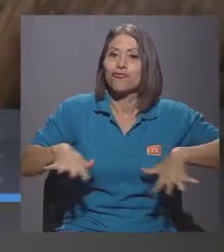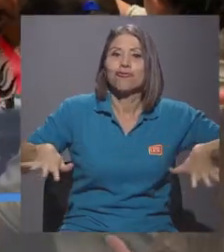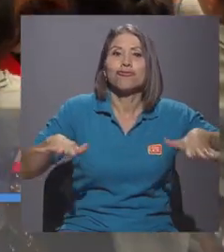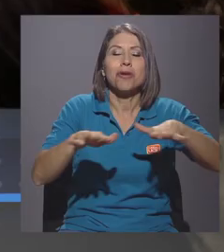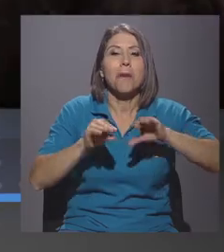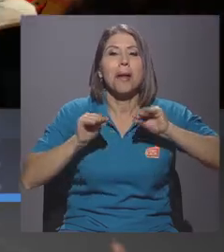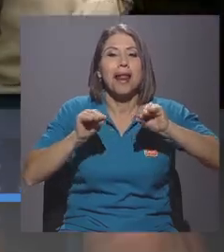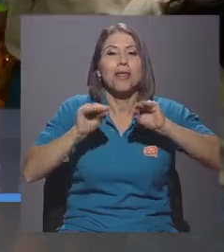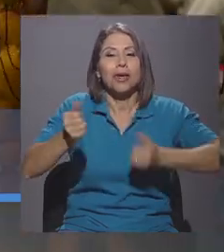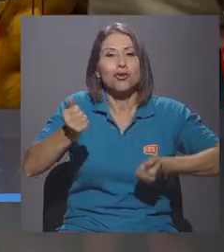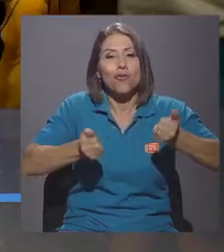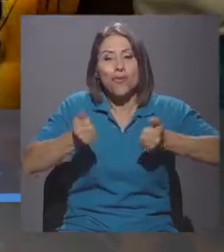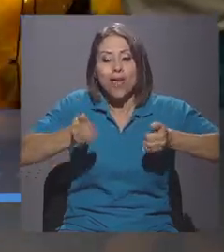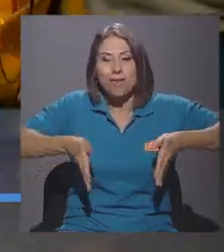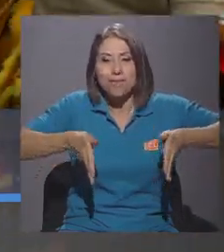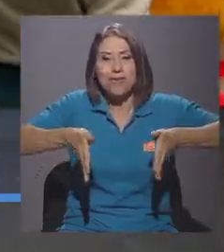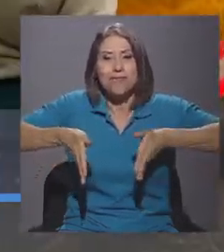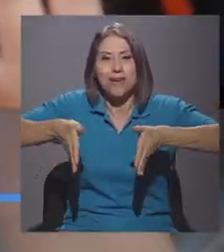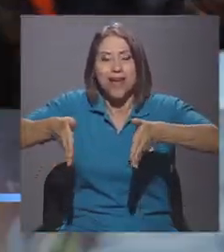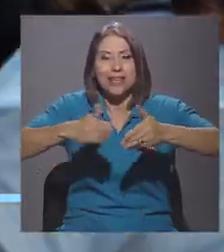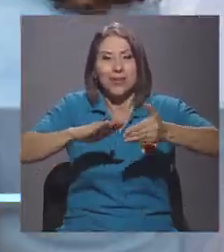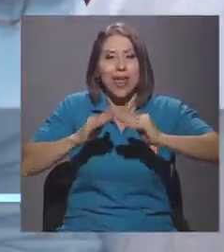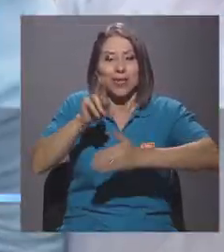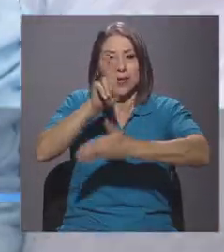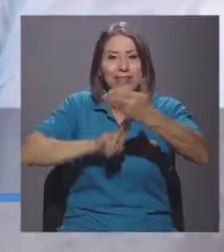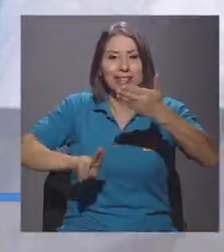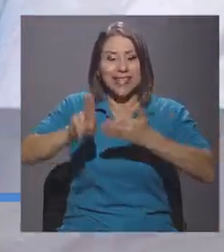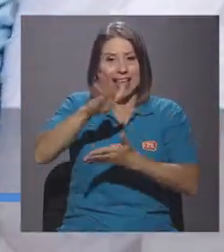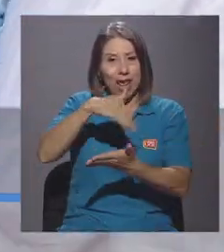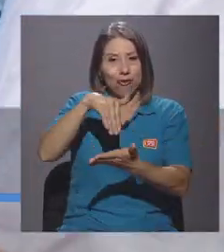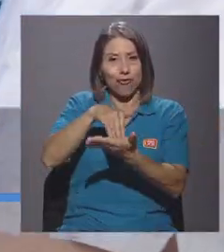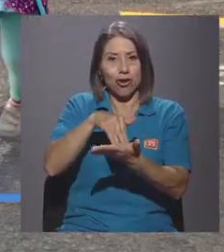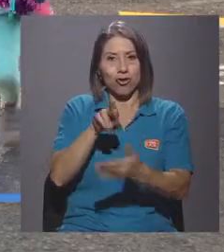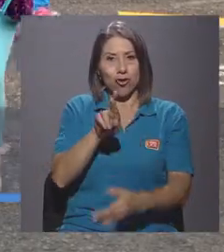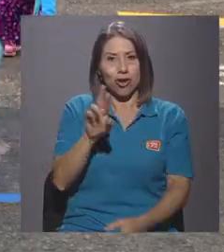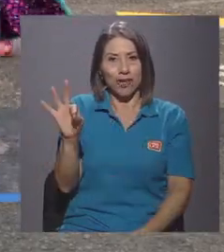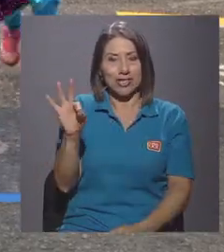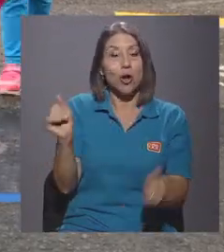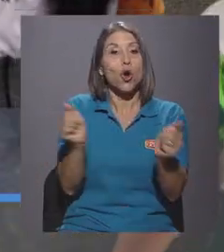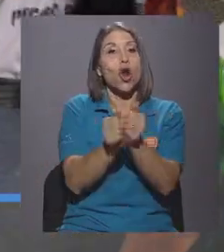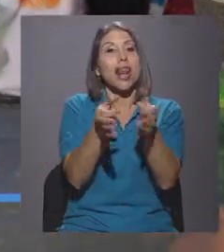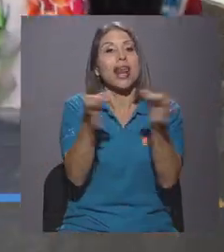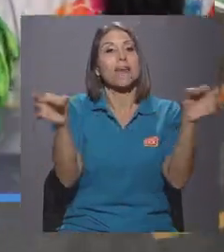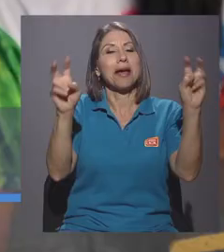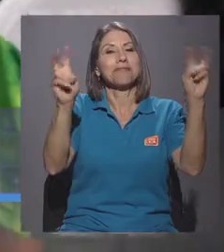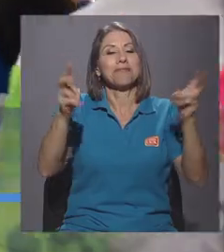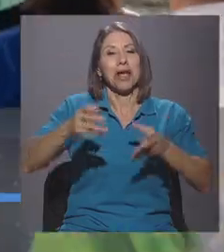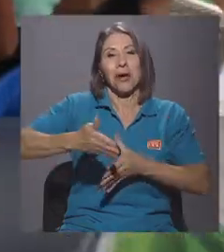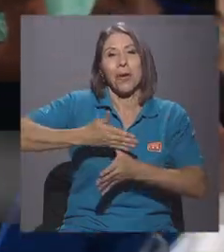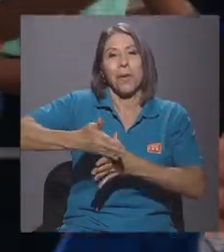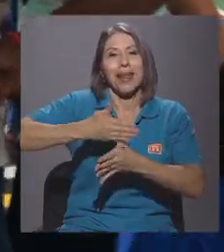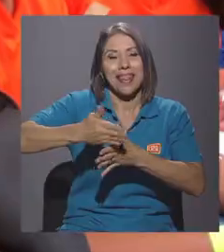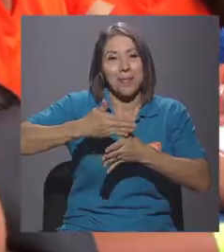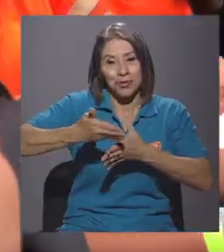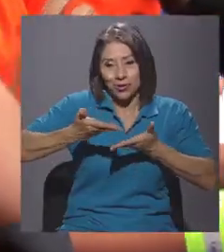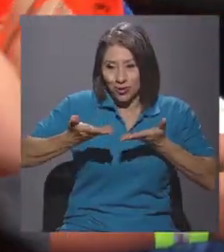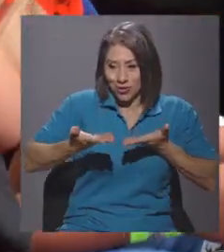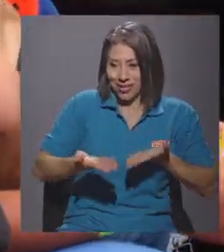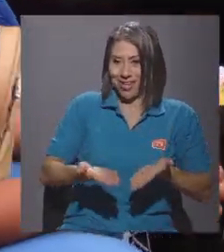educación vial en el campus de la ciudad universitaria Rodrigo Facio. Bajo el lema, compartamos la vía.